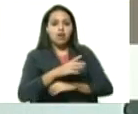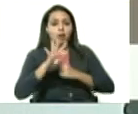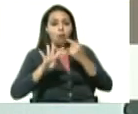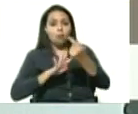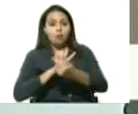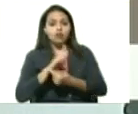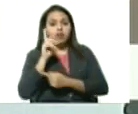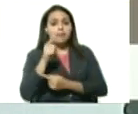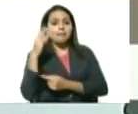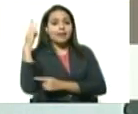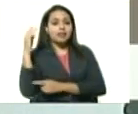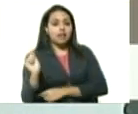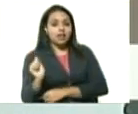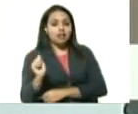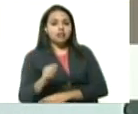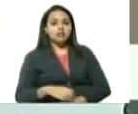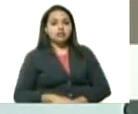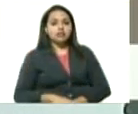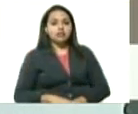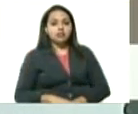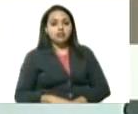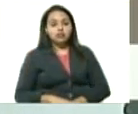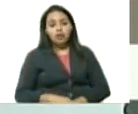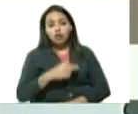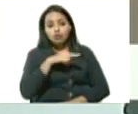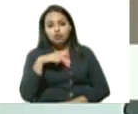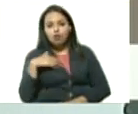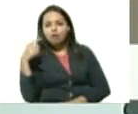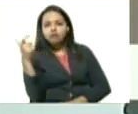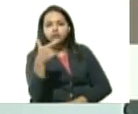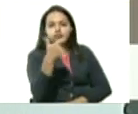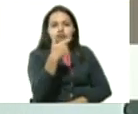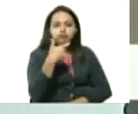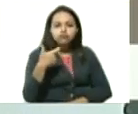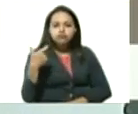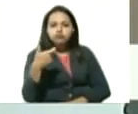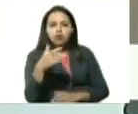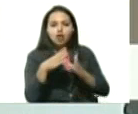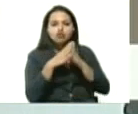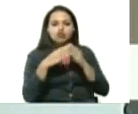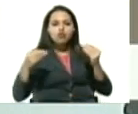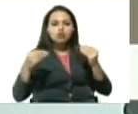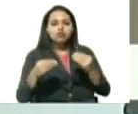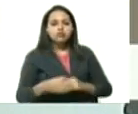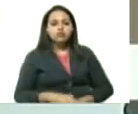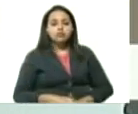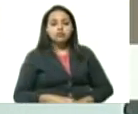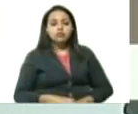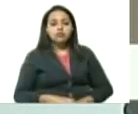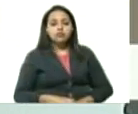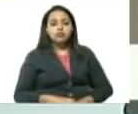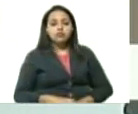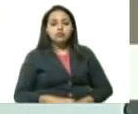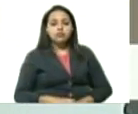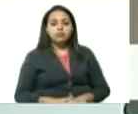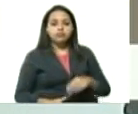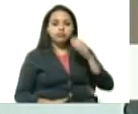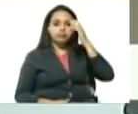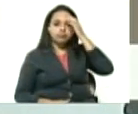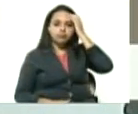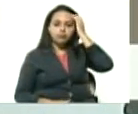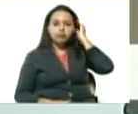en Petare hemos barrido prácticamente todo el municipio Sucre un caso en